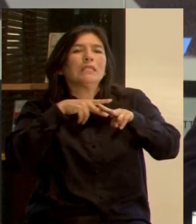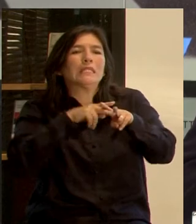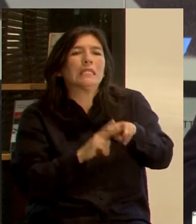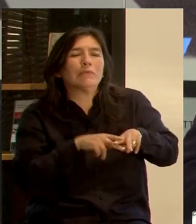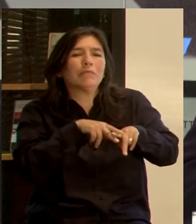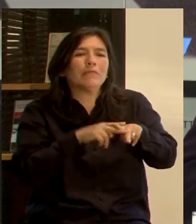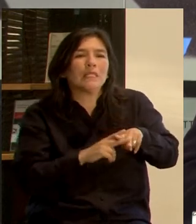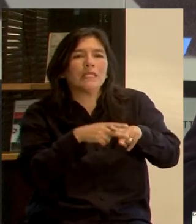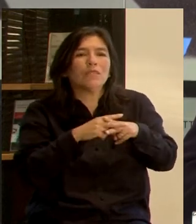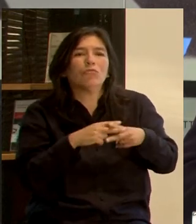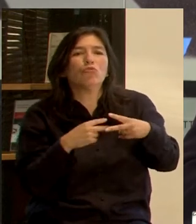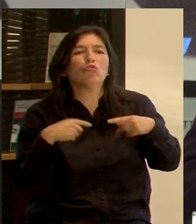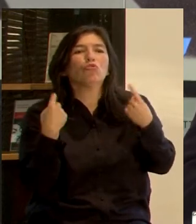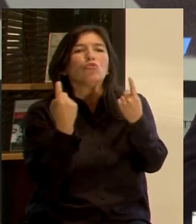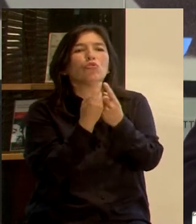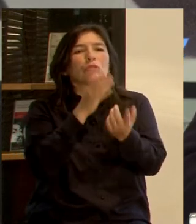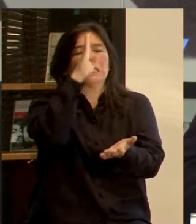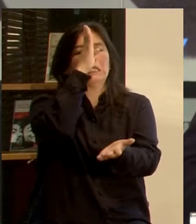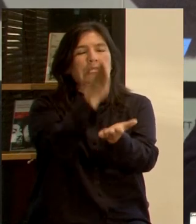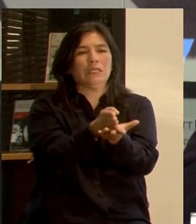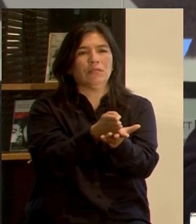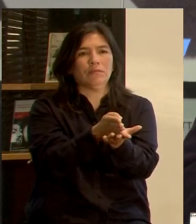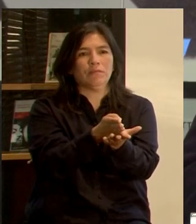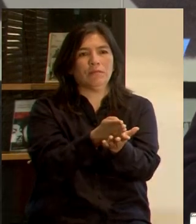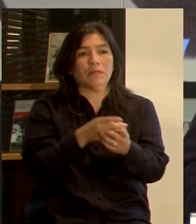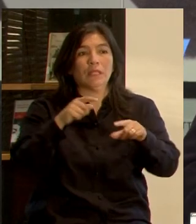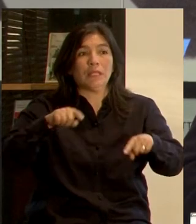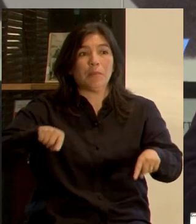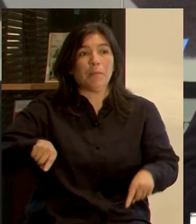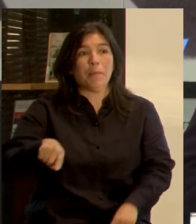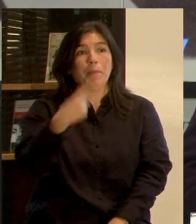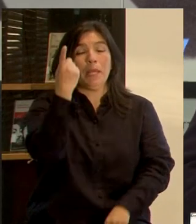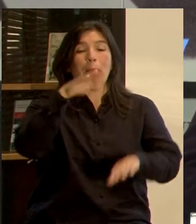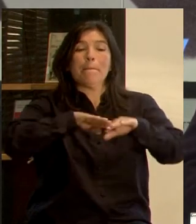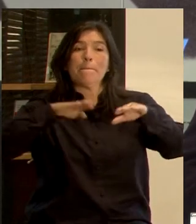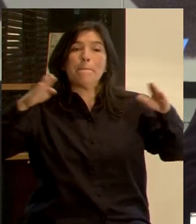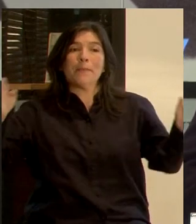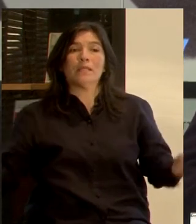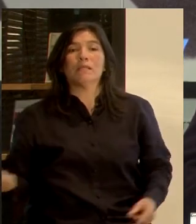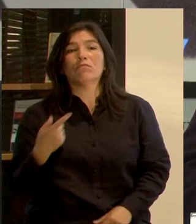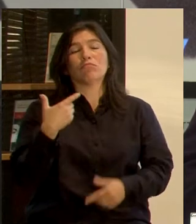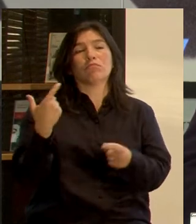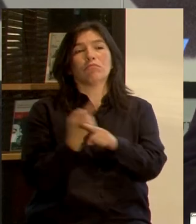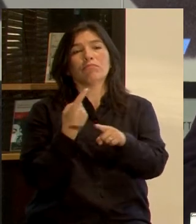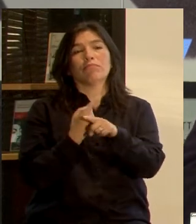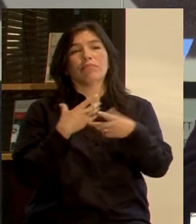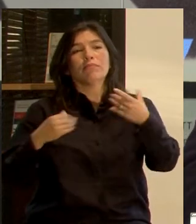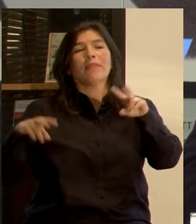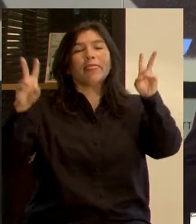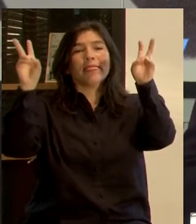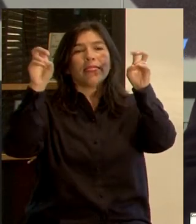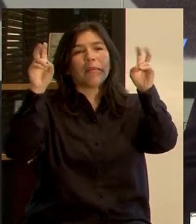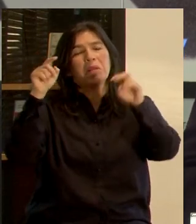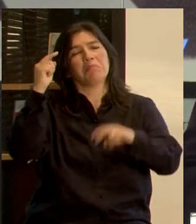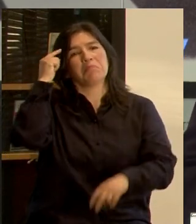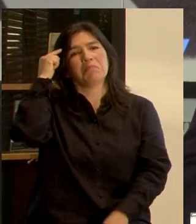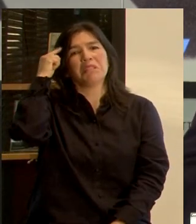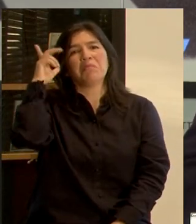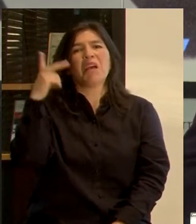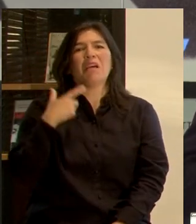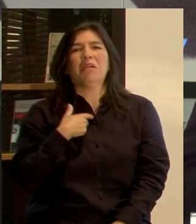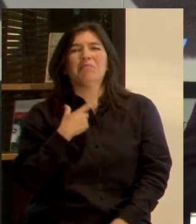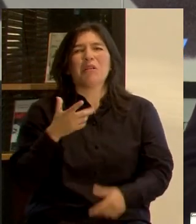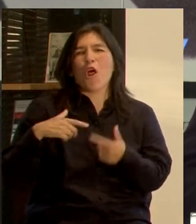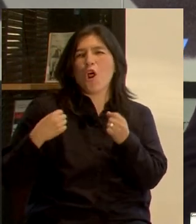en los cuales vamos a tomar decisiones. En esta primera mesa vamos a hablar de un tema que pareciera que suena como un poco